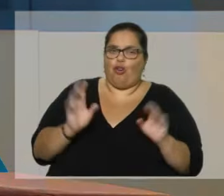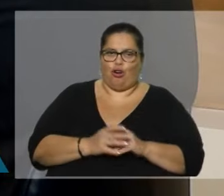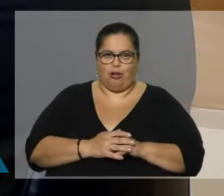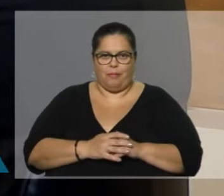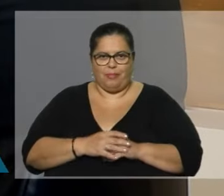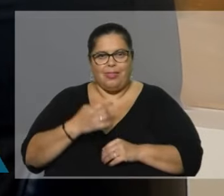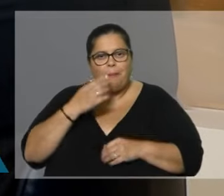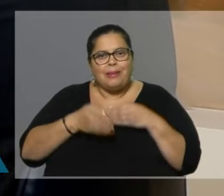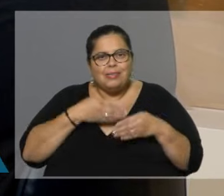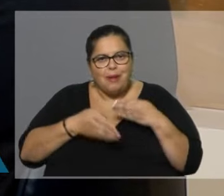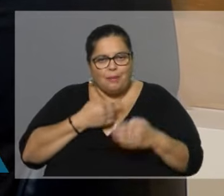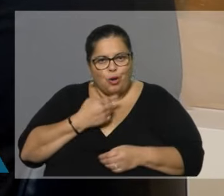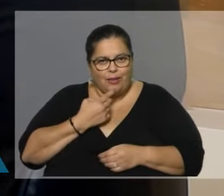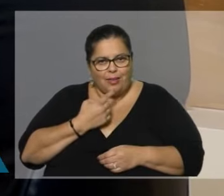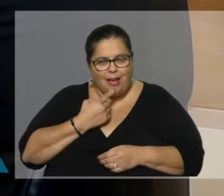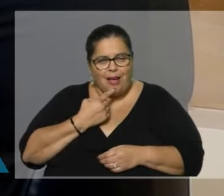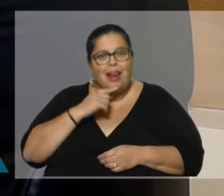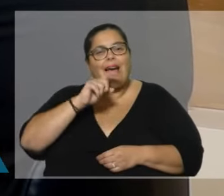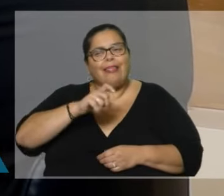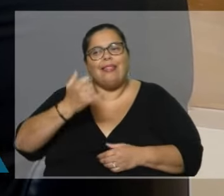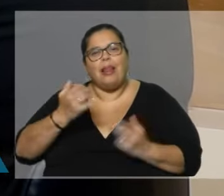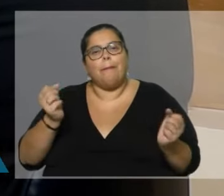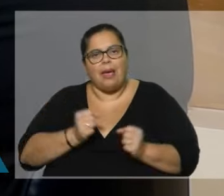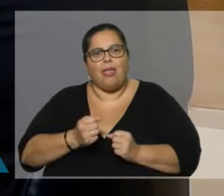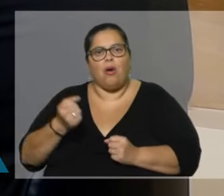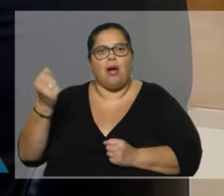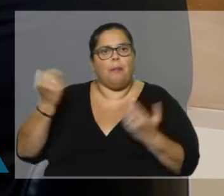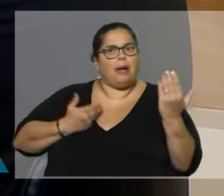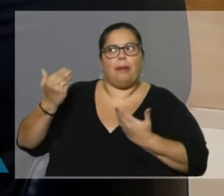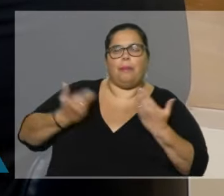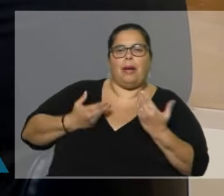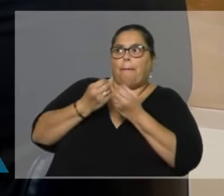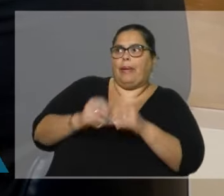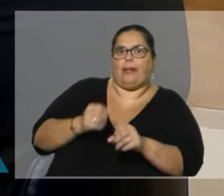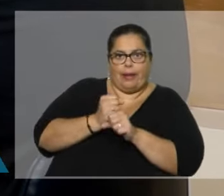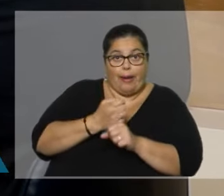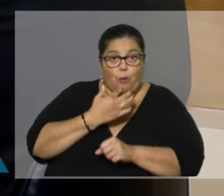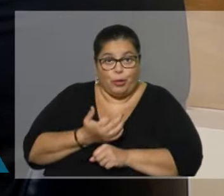participar en política. Sí, la gente tiene miedo a represalias. Perder el trabajo.